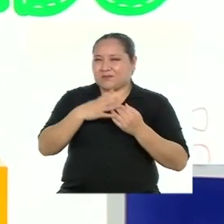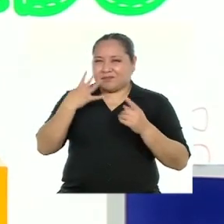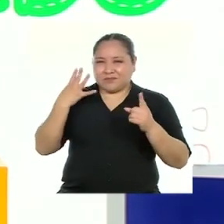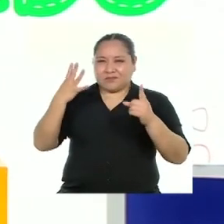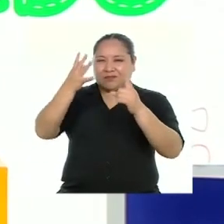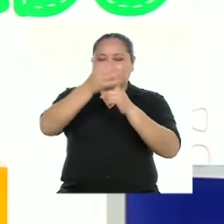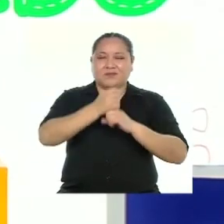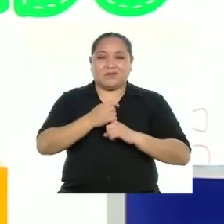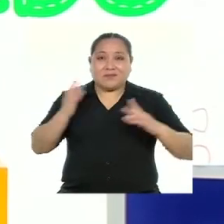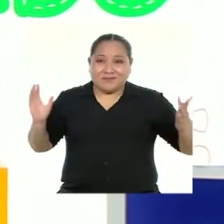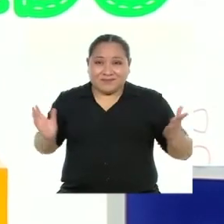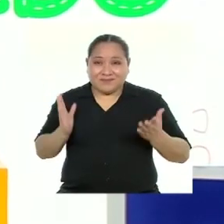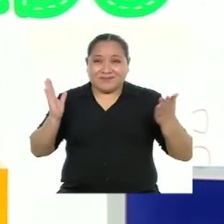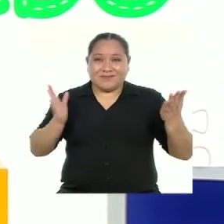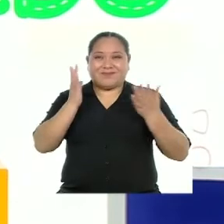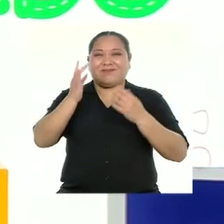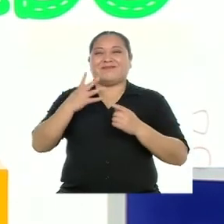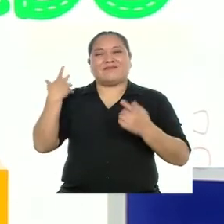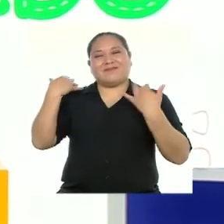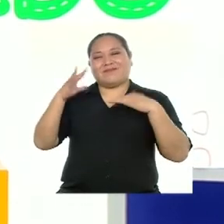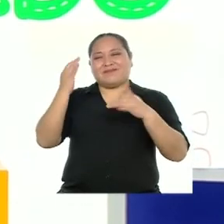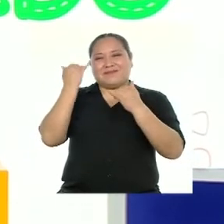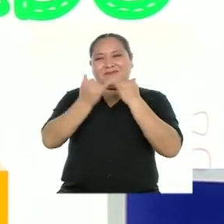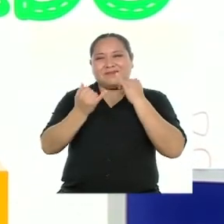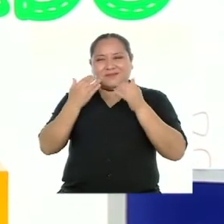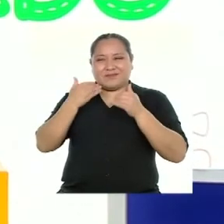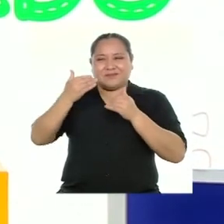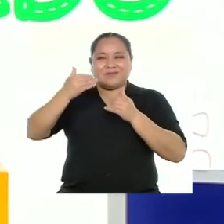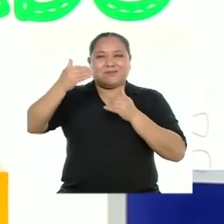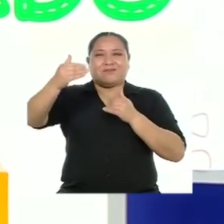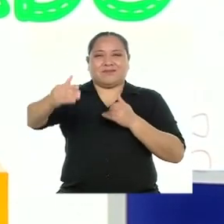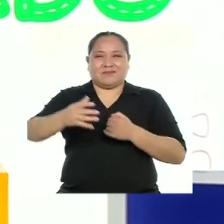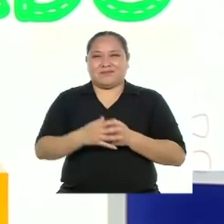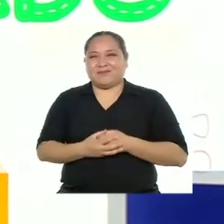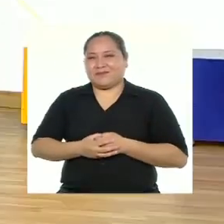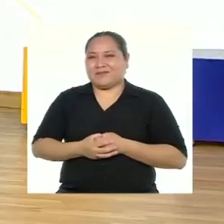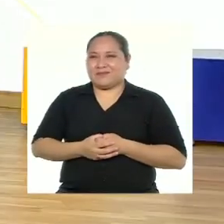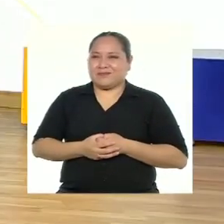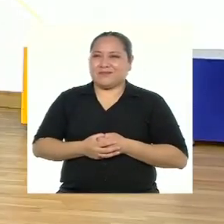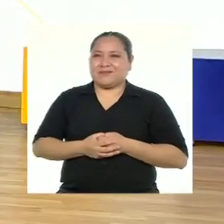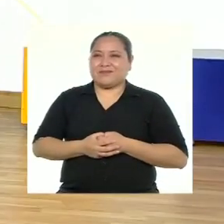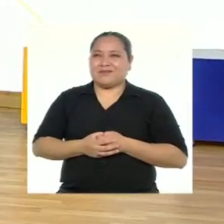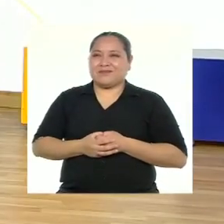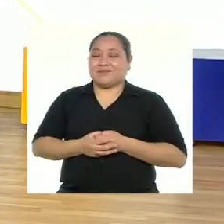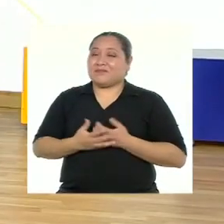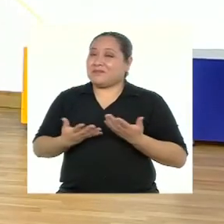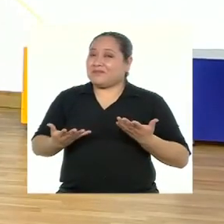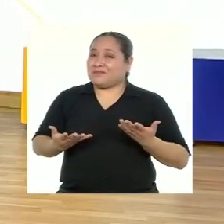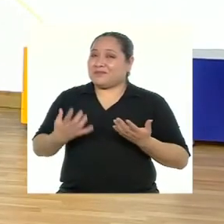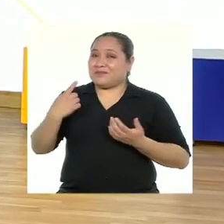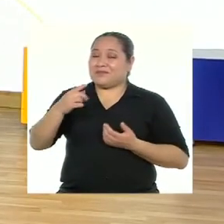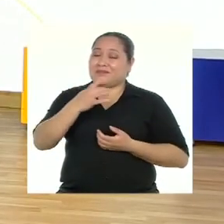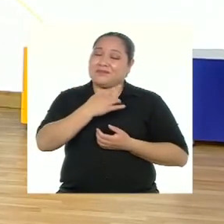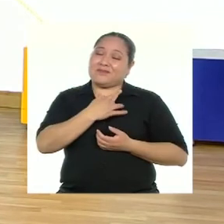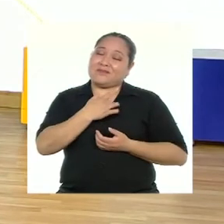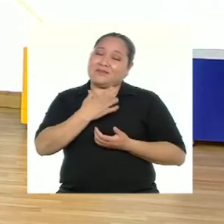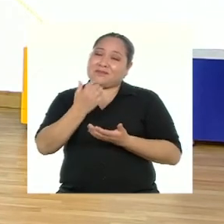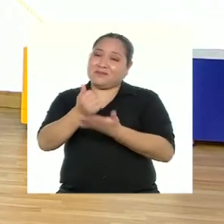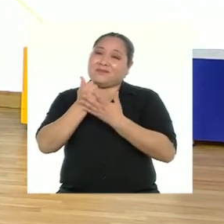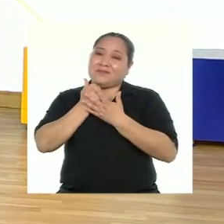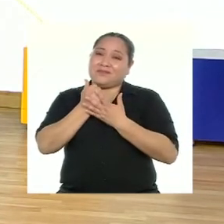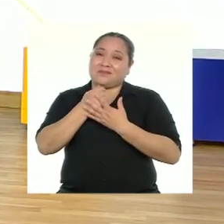se mantendrán motivadas y motivados de cumplir metas cada vez más ambiciosas Al menos es lo que me sirve a mí